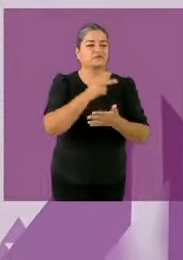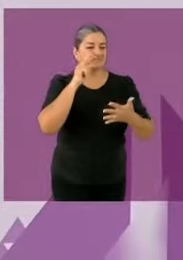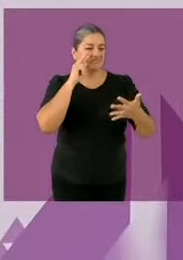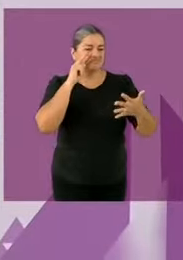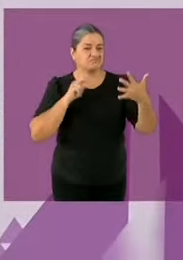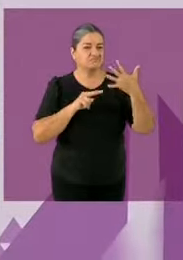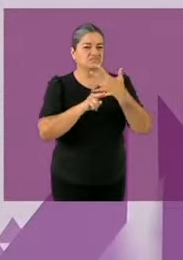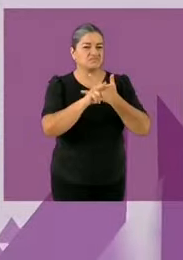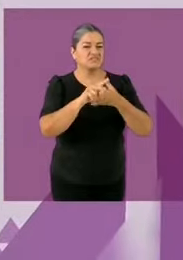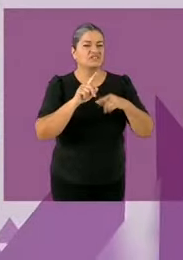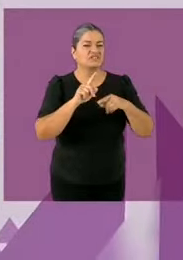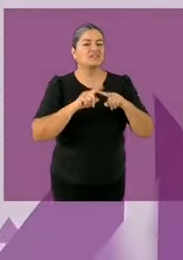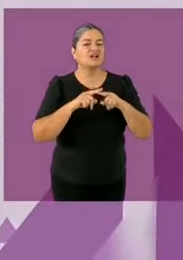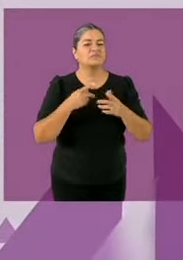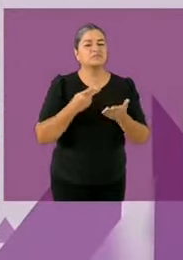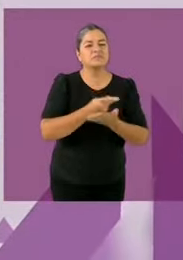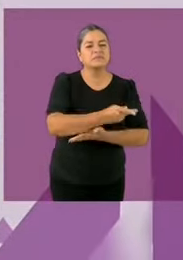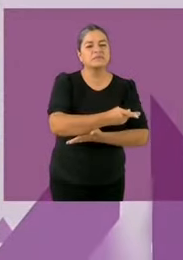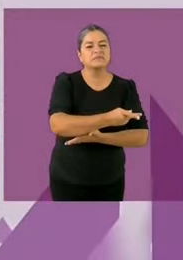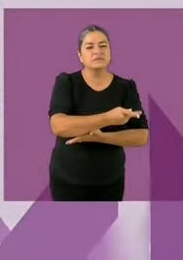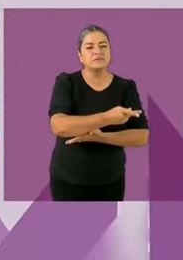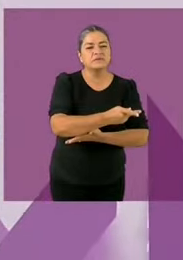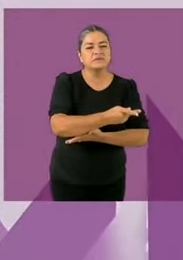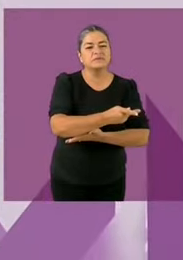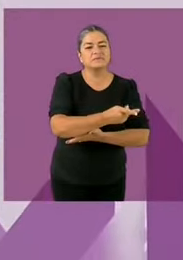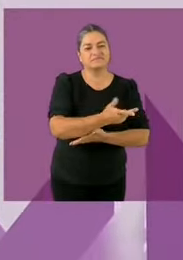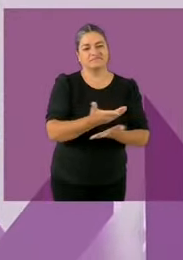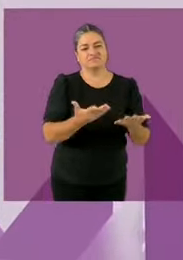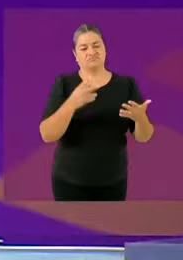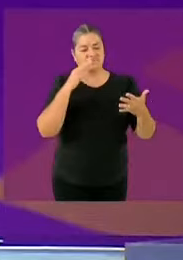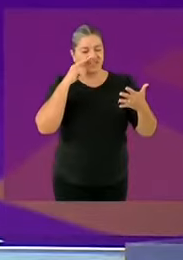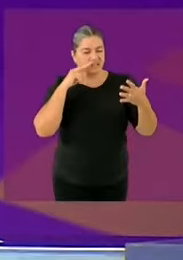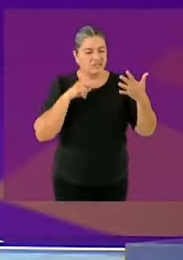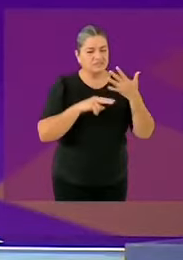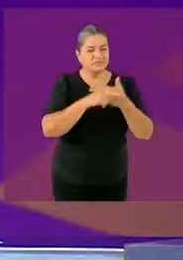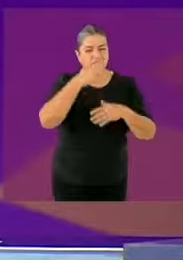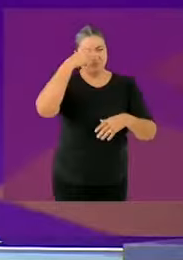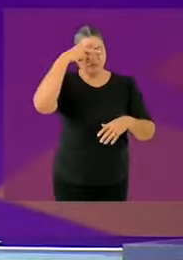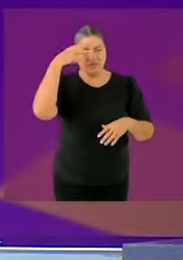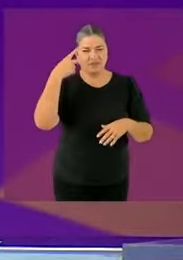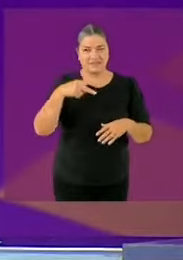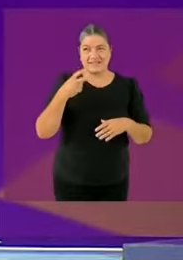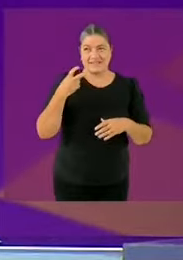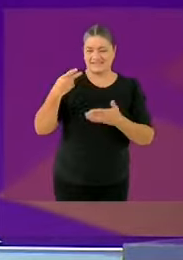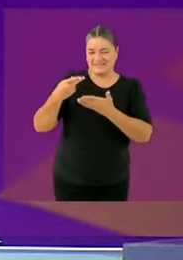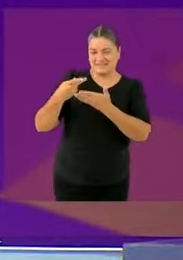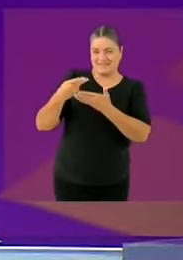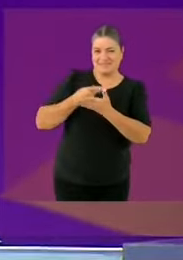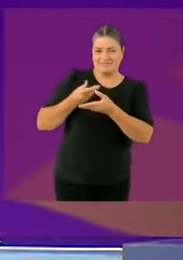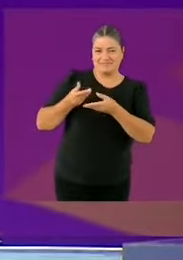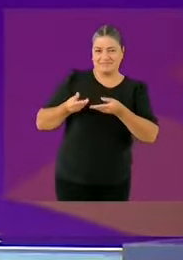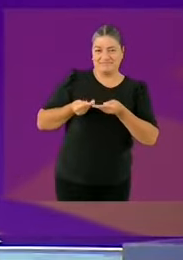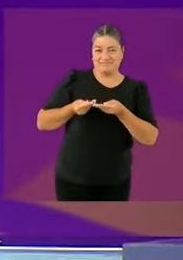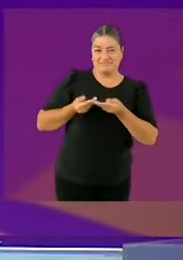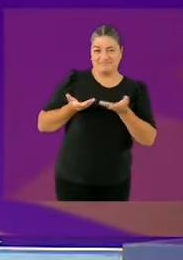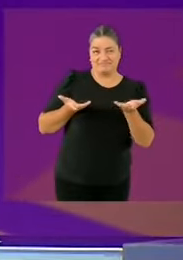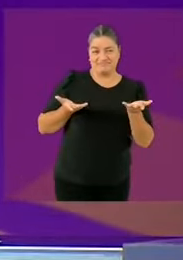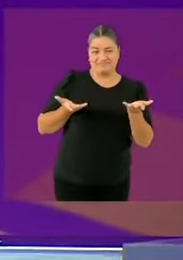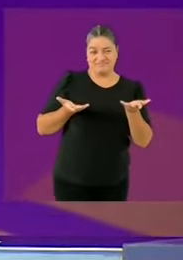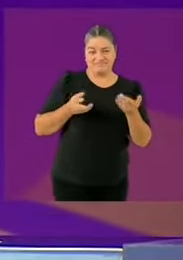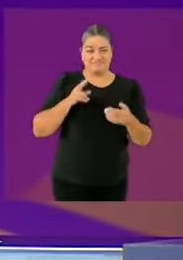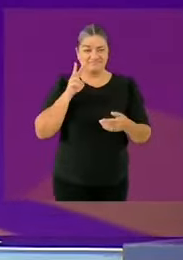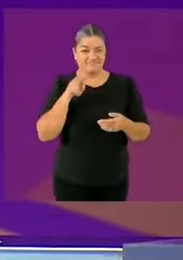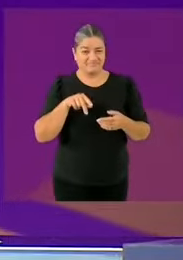Transparencia Mexicana. Justamente una de las organizaciones que no es precisamente fan de la Cuarta